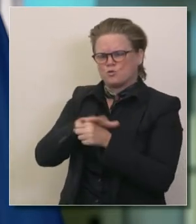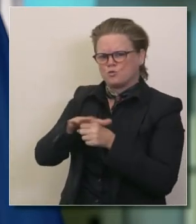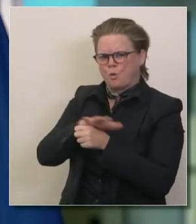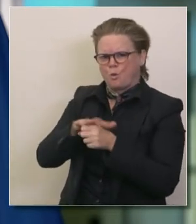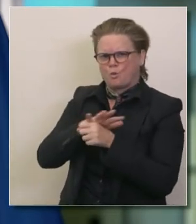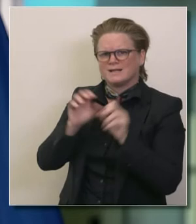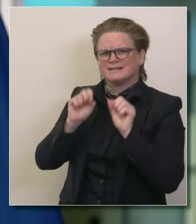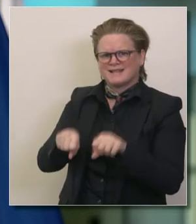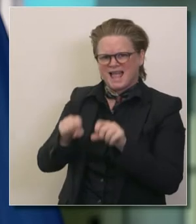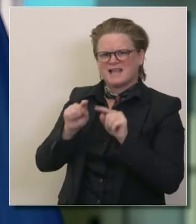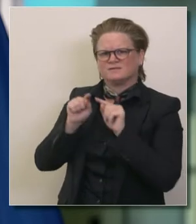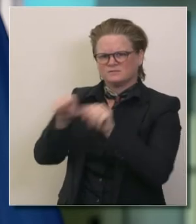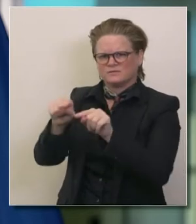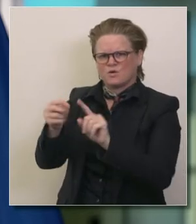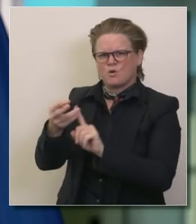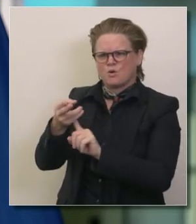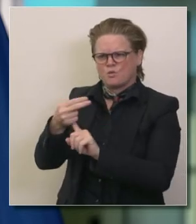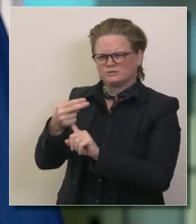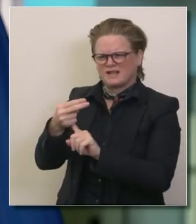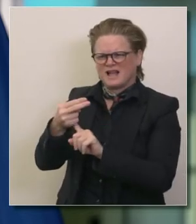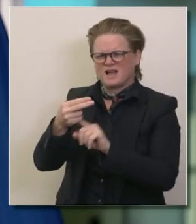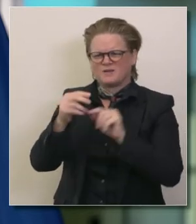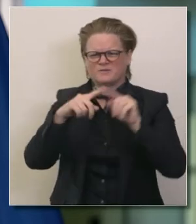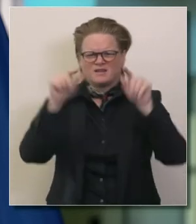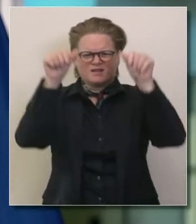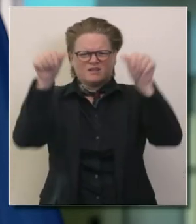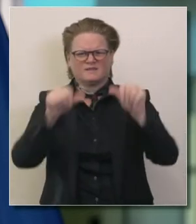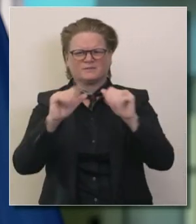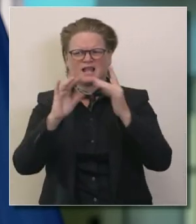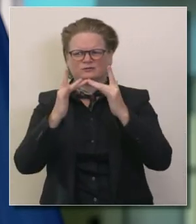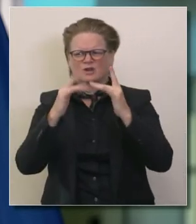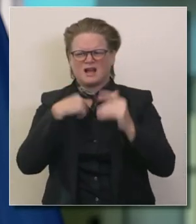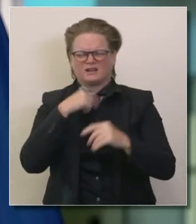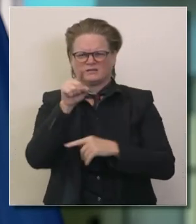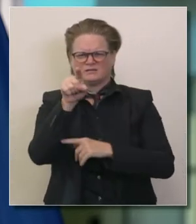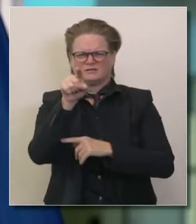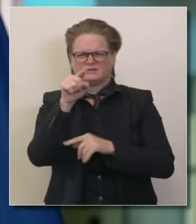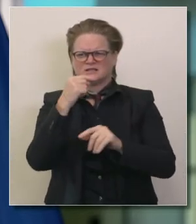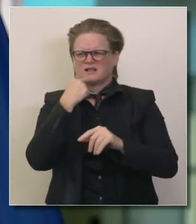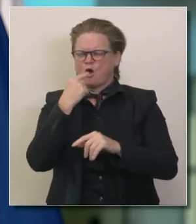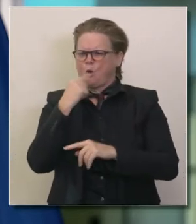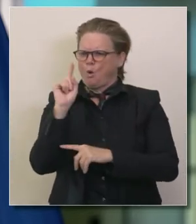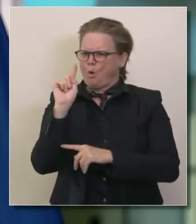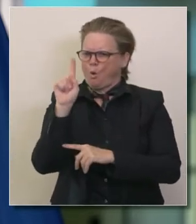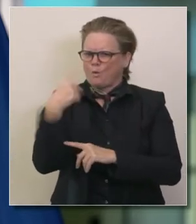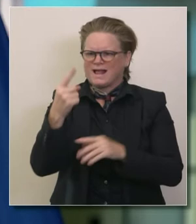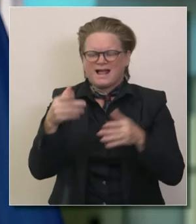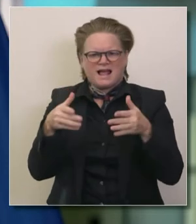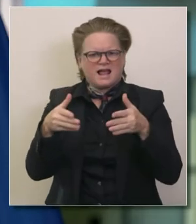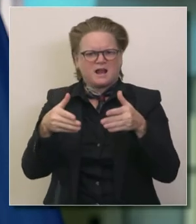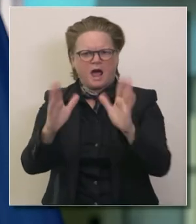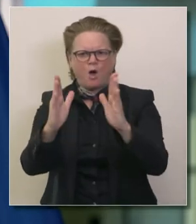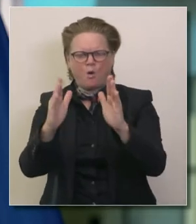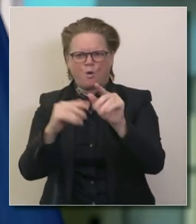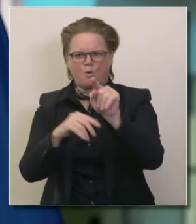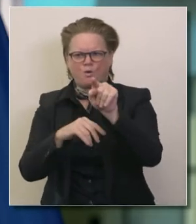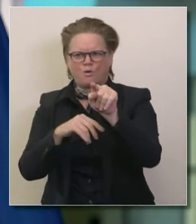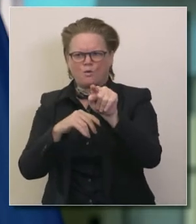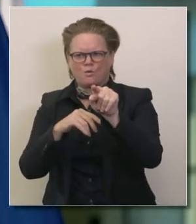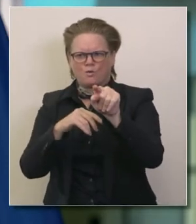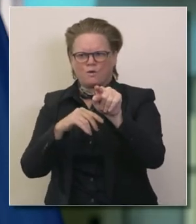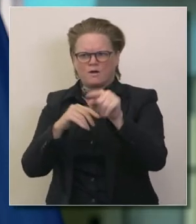en la página web en cambio dice para la orden regional los hoteles simplemente